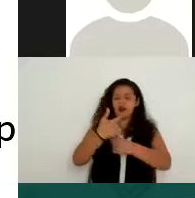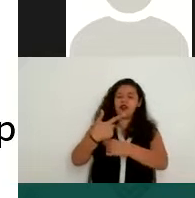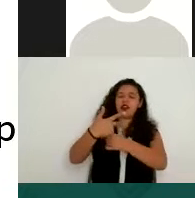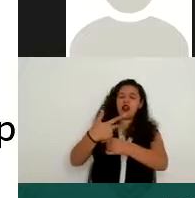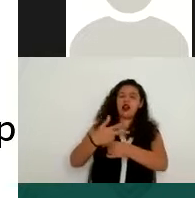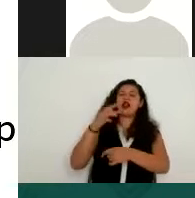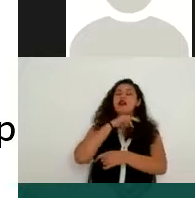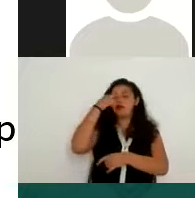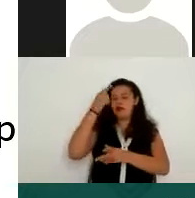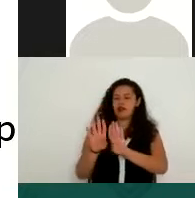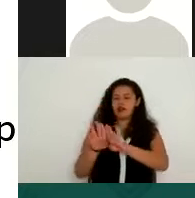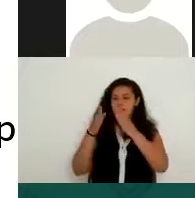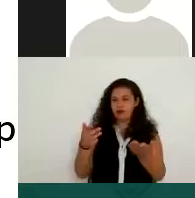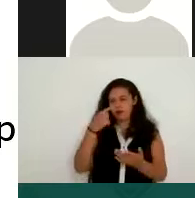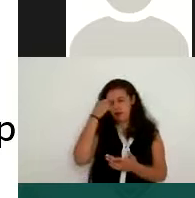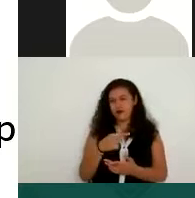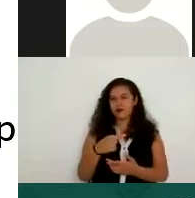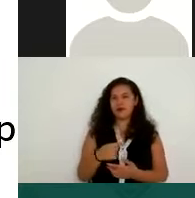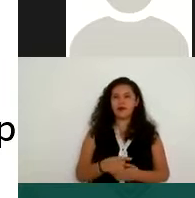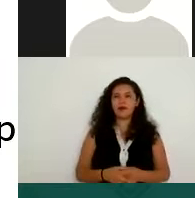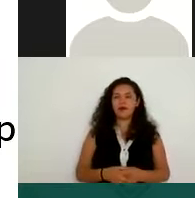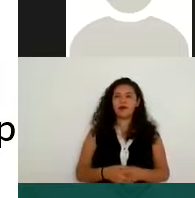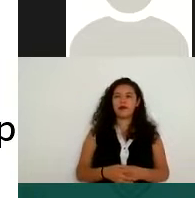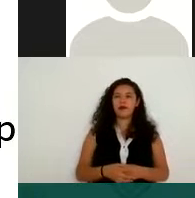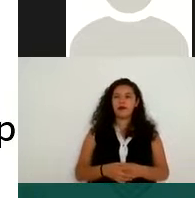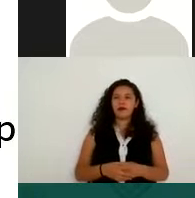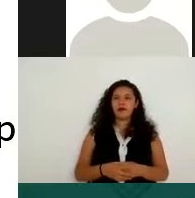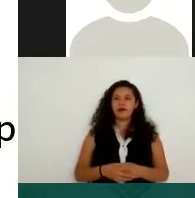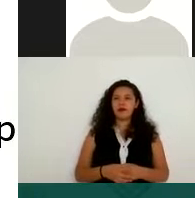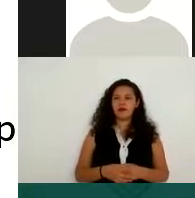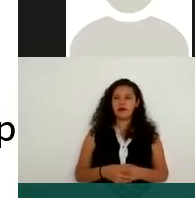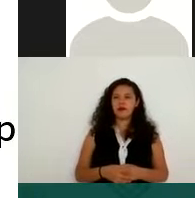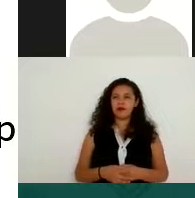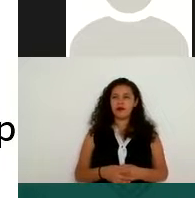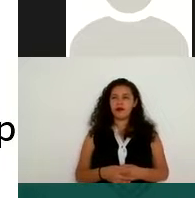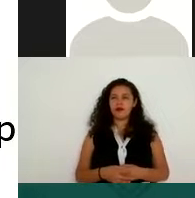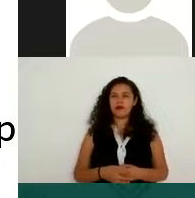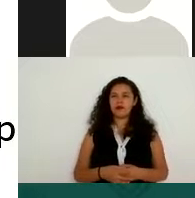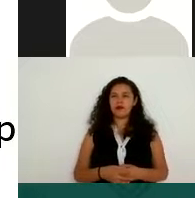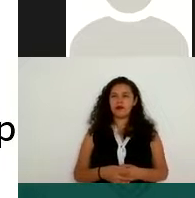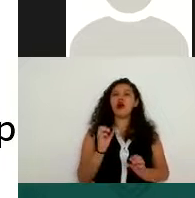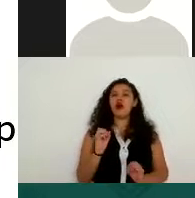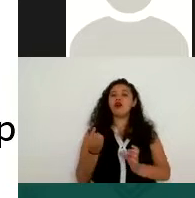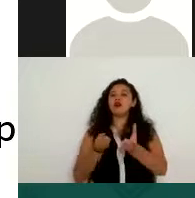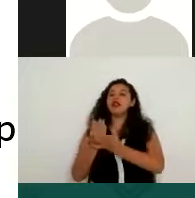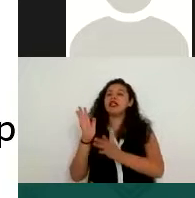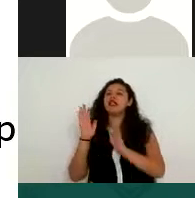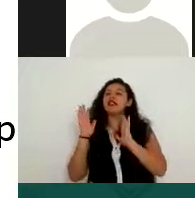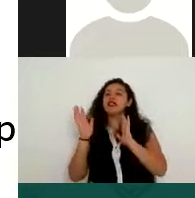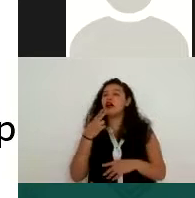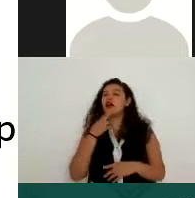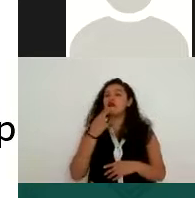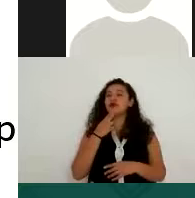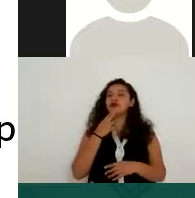checar, como se menciona, poder tomar la entrada, o la salida, también ya se ocupan este tipo de